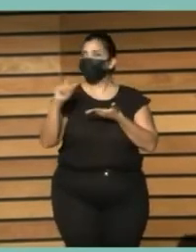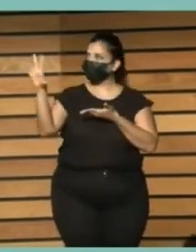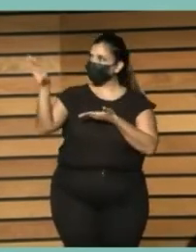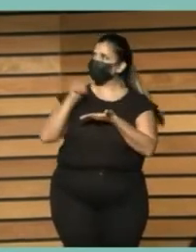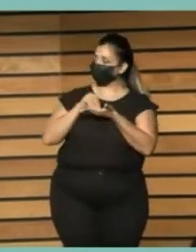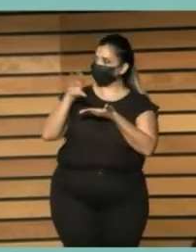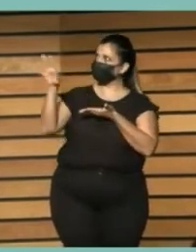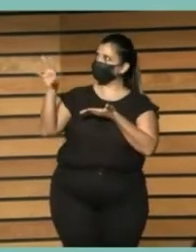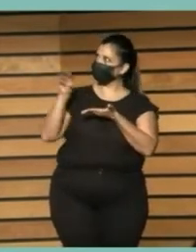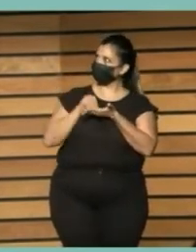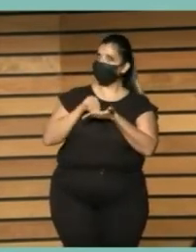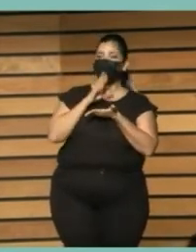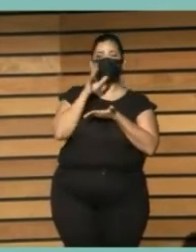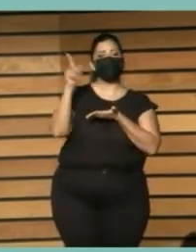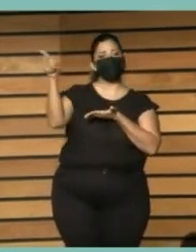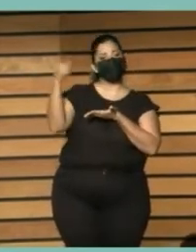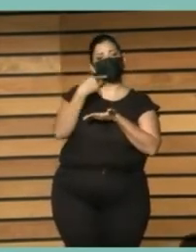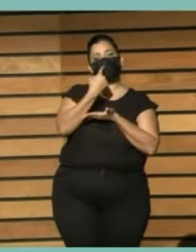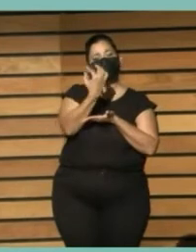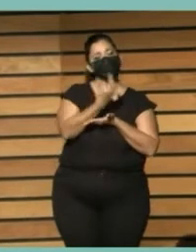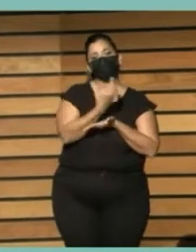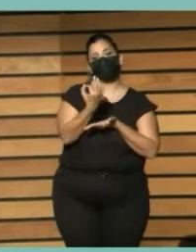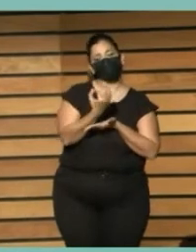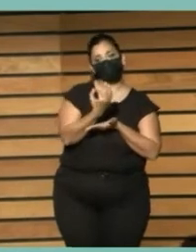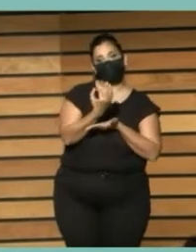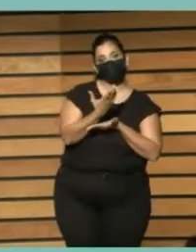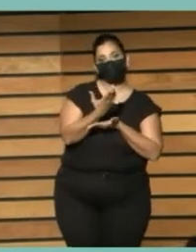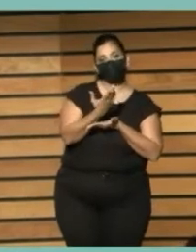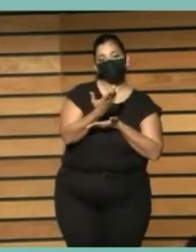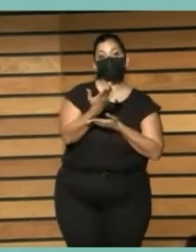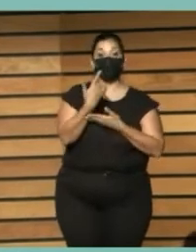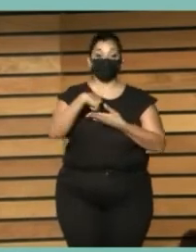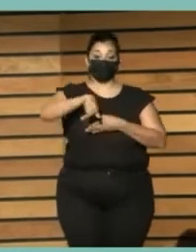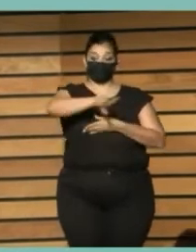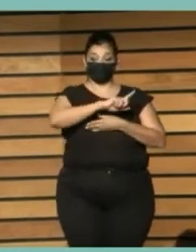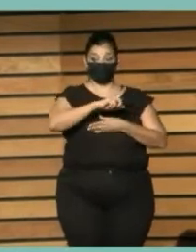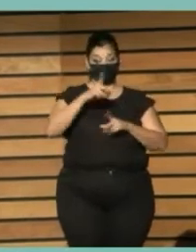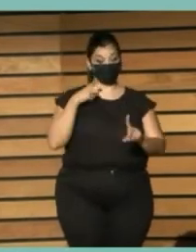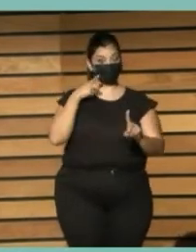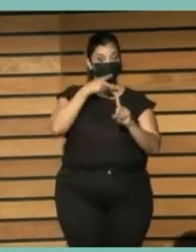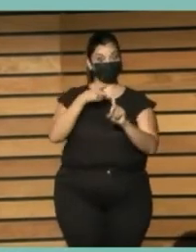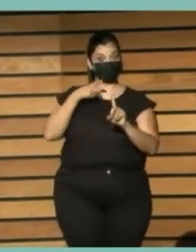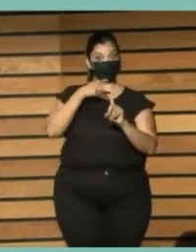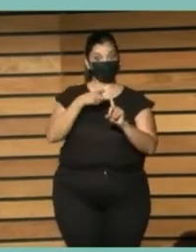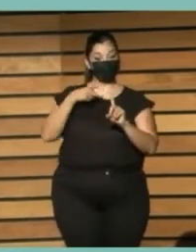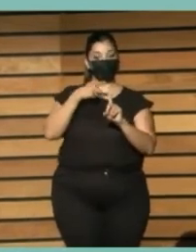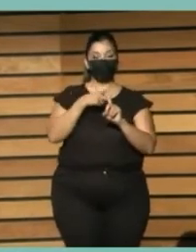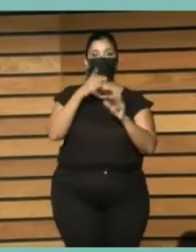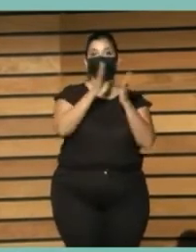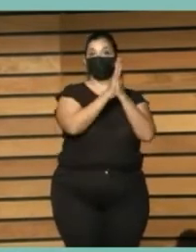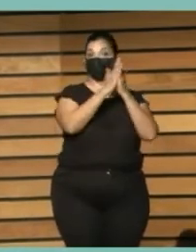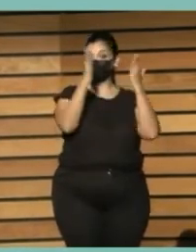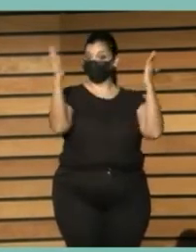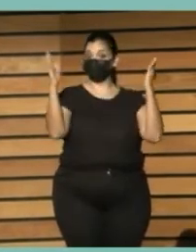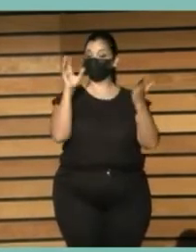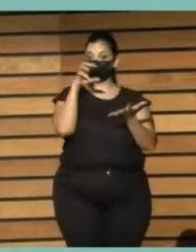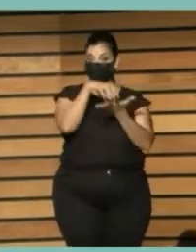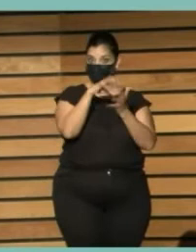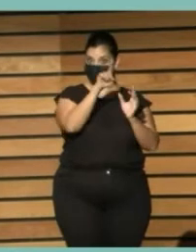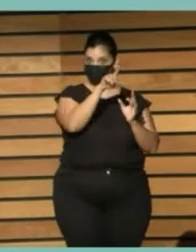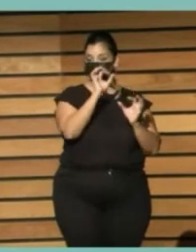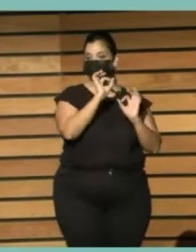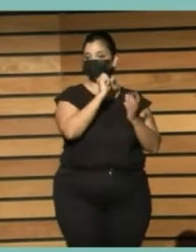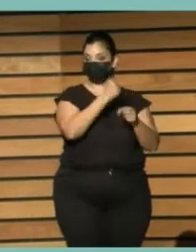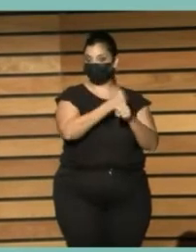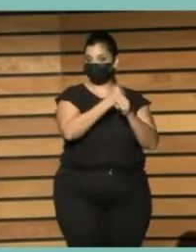decía que los valores clave y los retos en los que debemos trabajar a fondo las bibliotecas es por supuesto la lectura